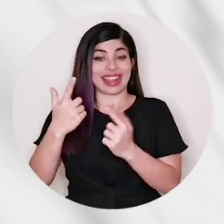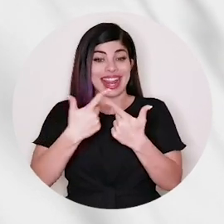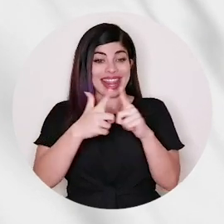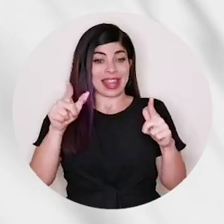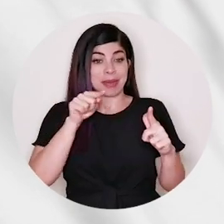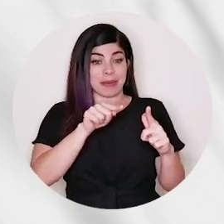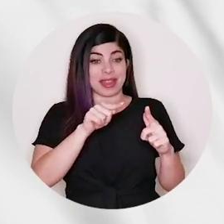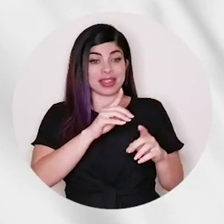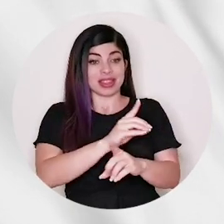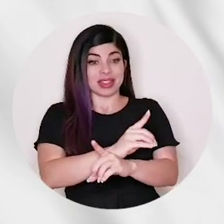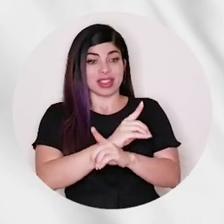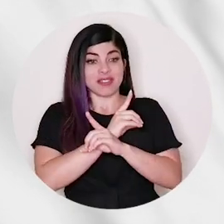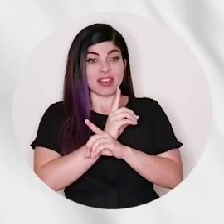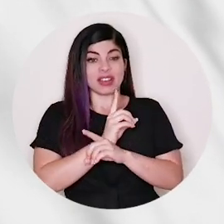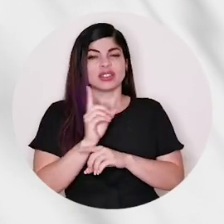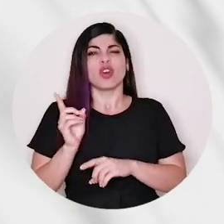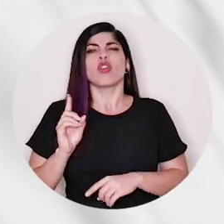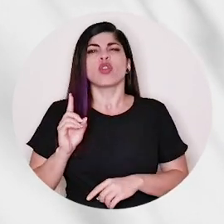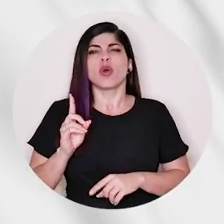libertad empieza